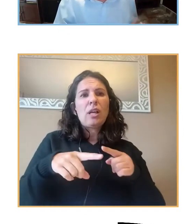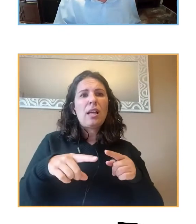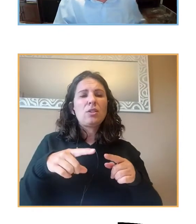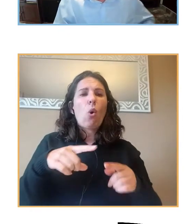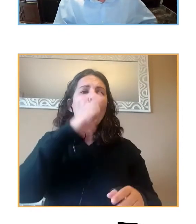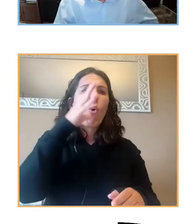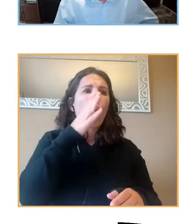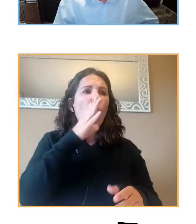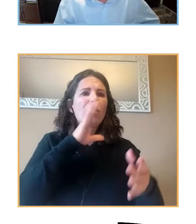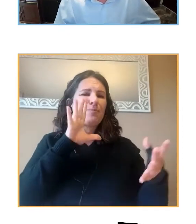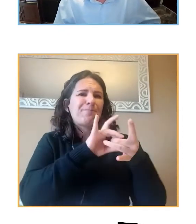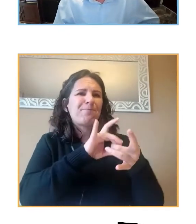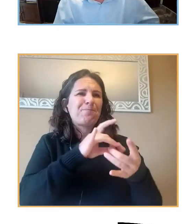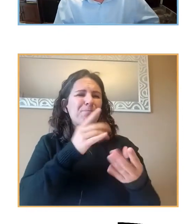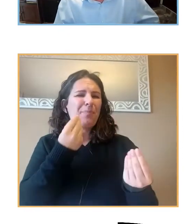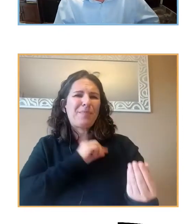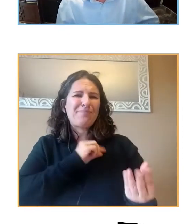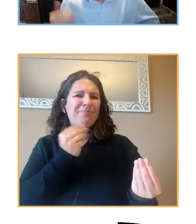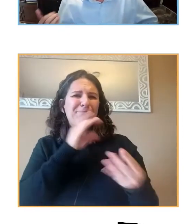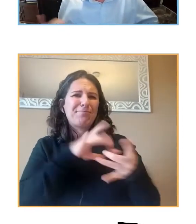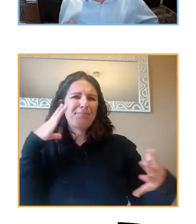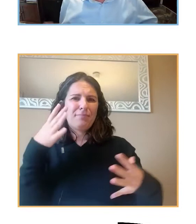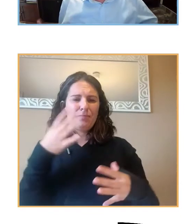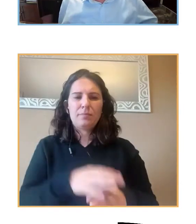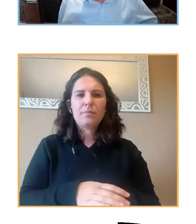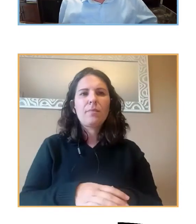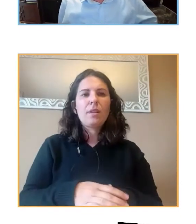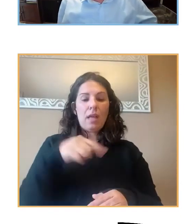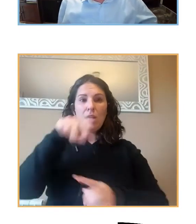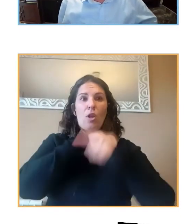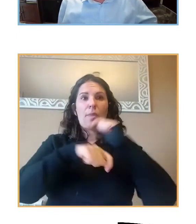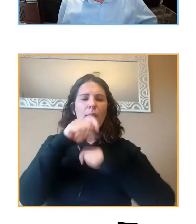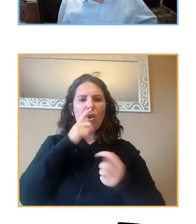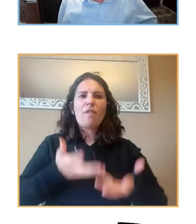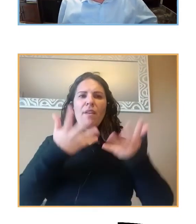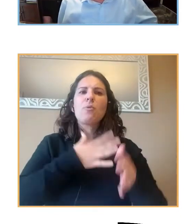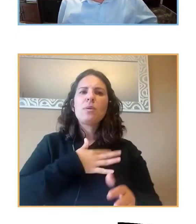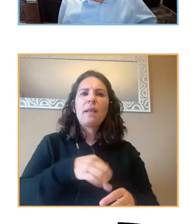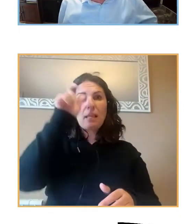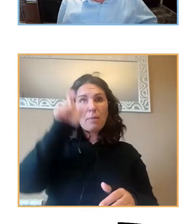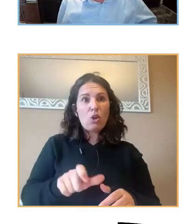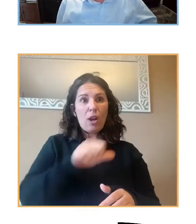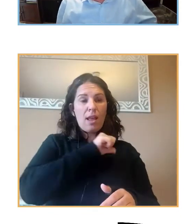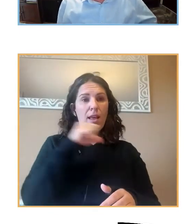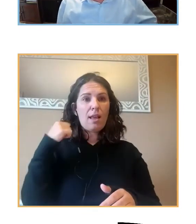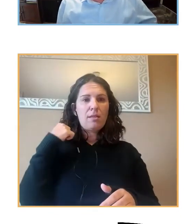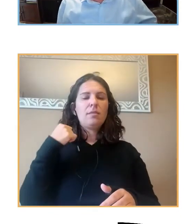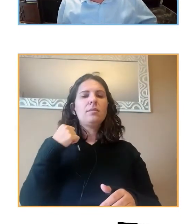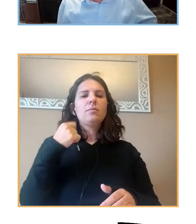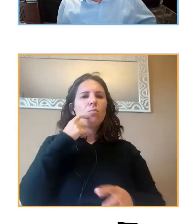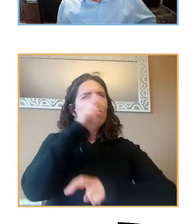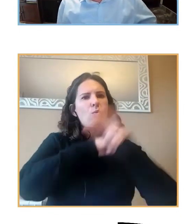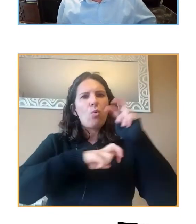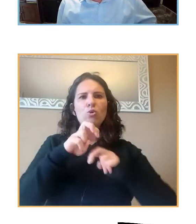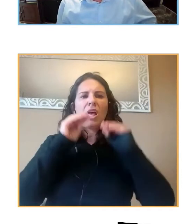por otro motivo. La asociación ofrece la posibilidad de que sea el propio afectado quien tome la decisión de buscar su